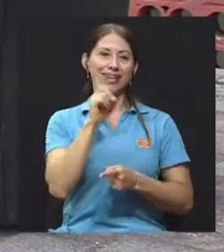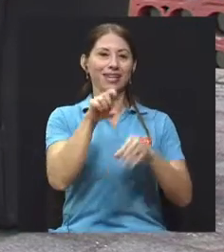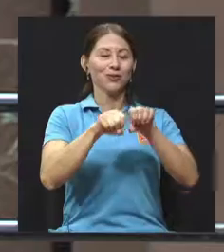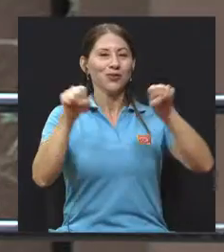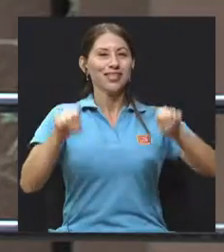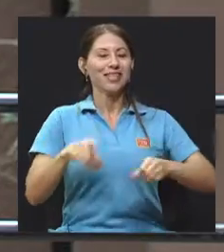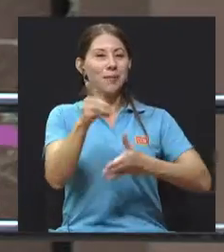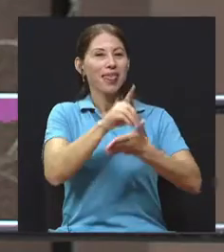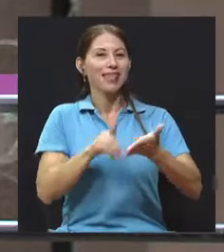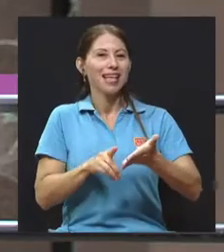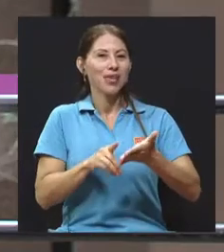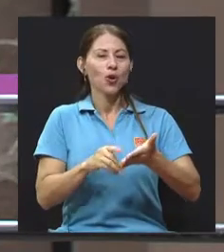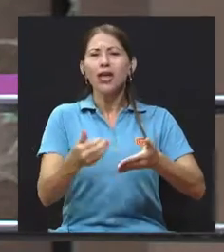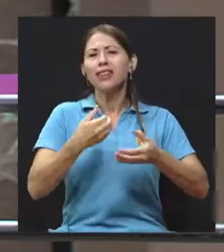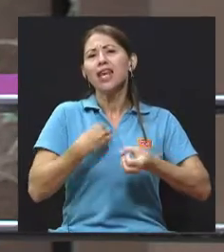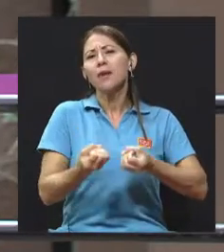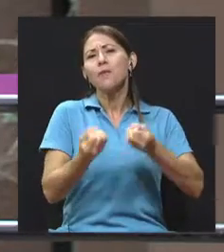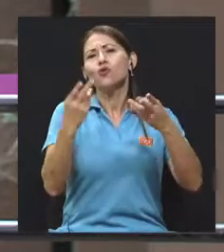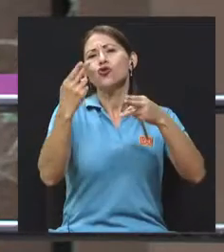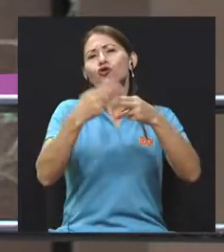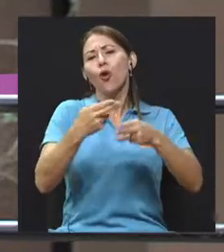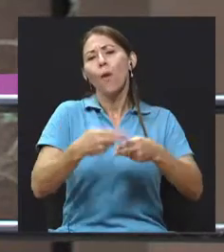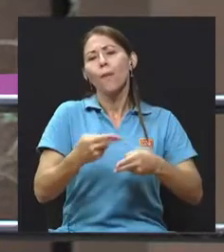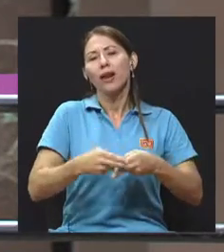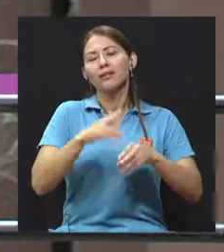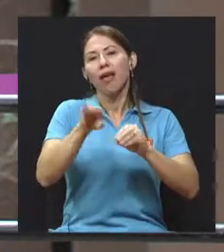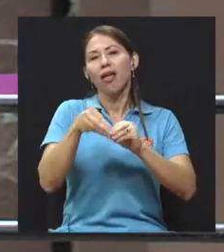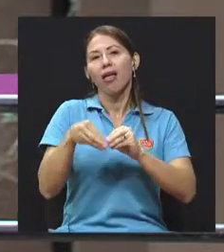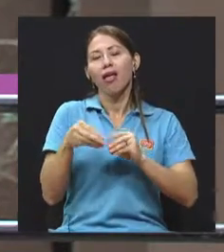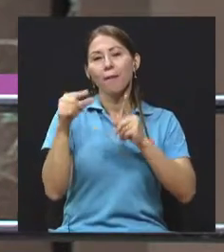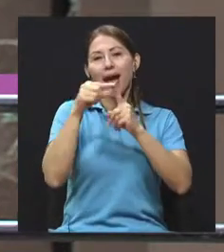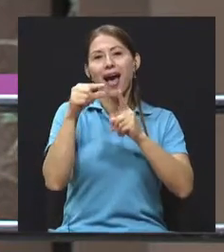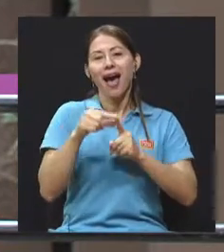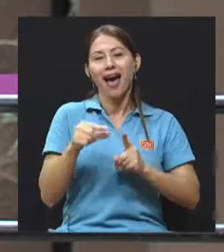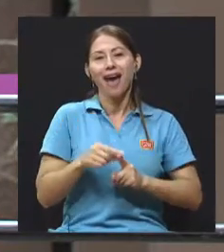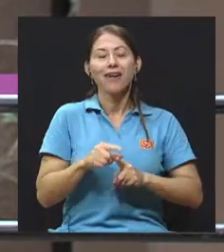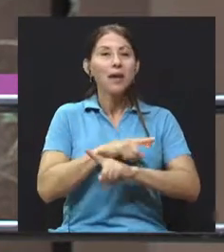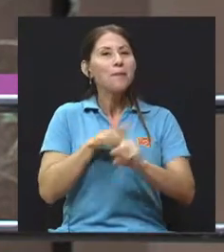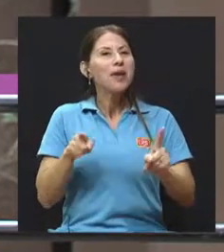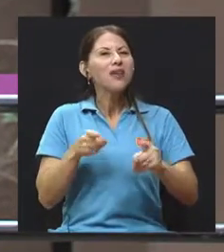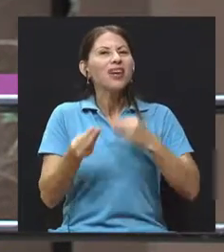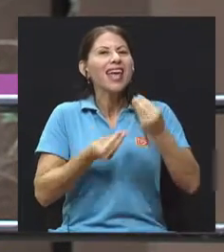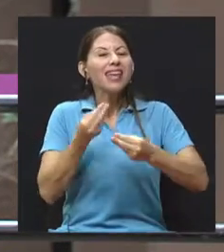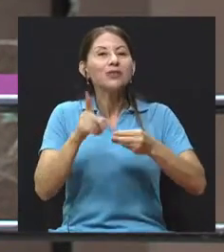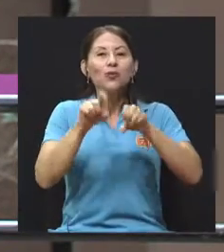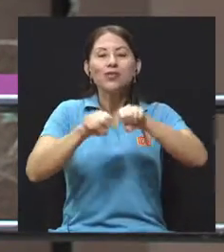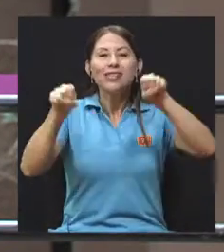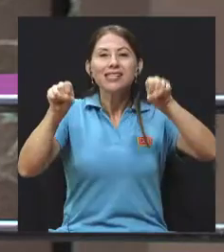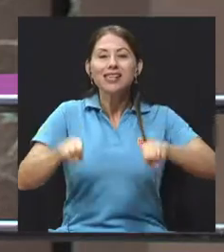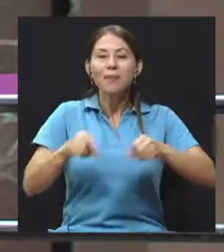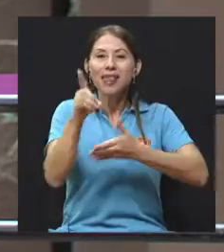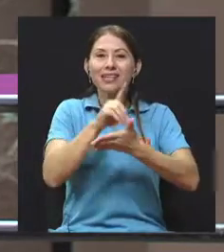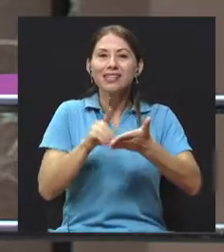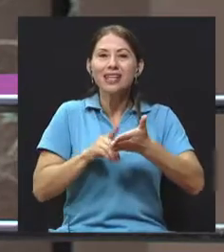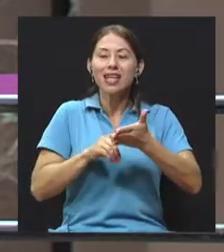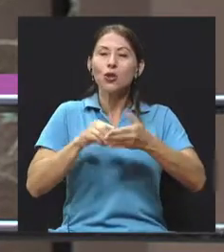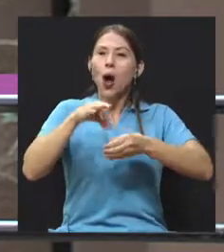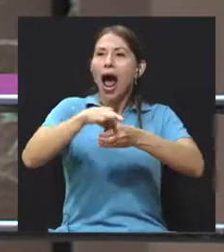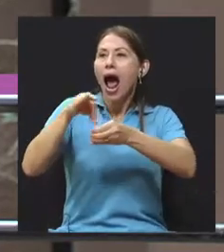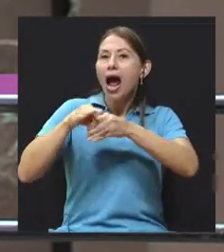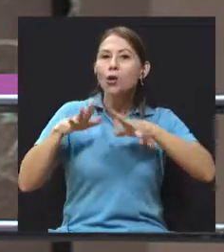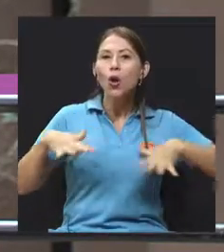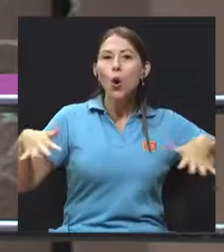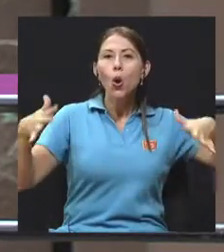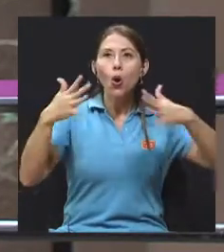diseño, tiene muchos nombres, tiene muchos adjetivos, pero es un sistema de diseño agroecológico, llámese ambiental,